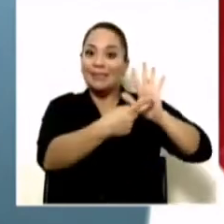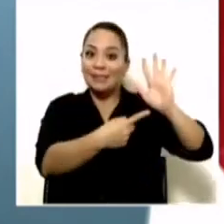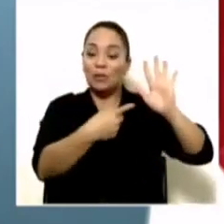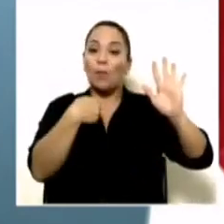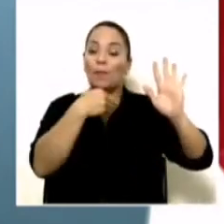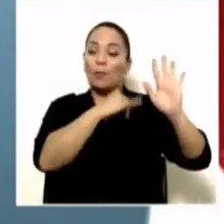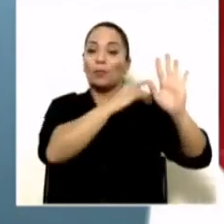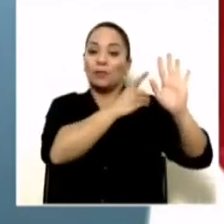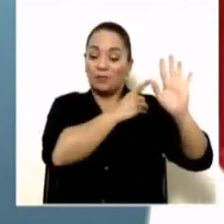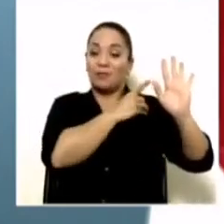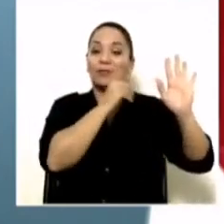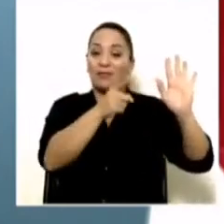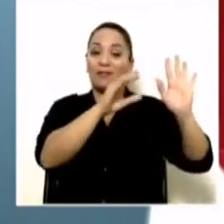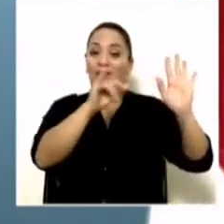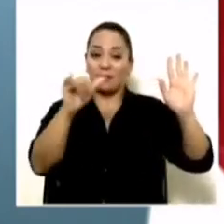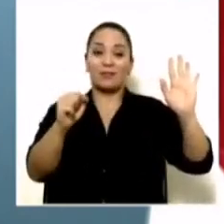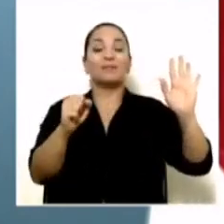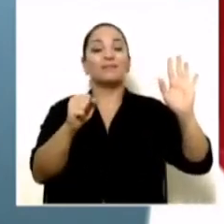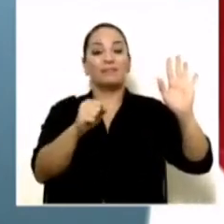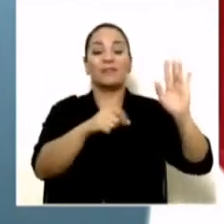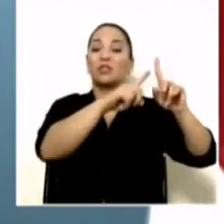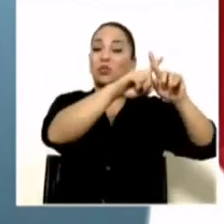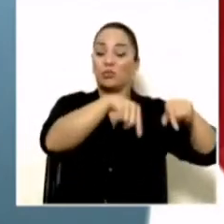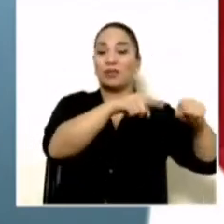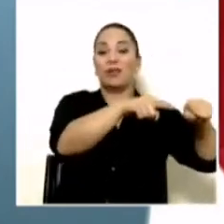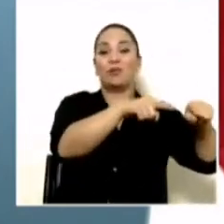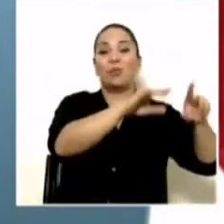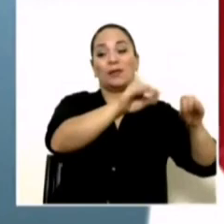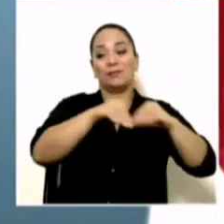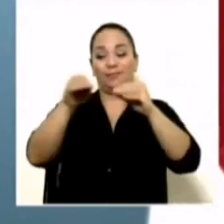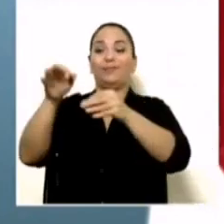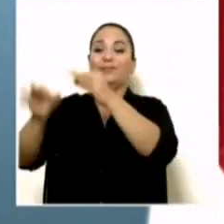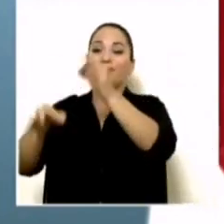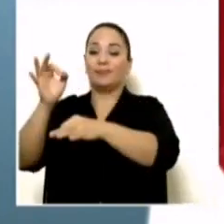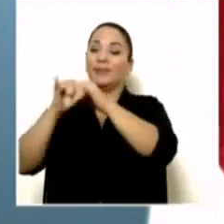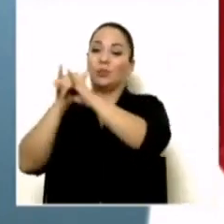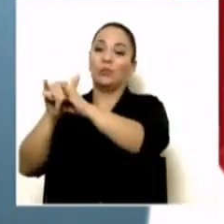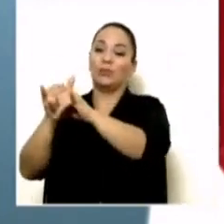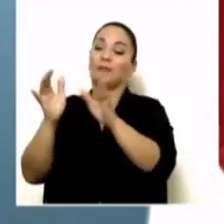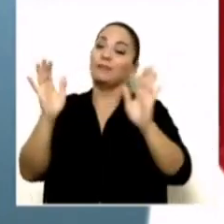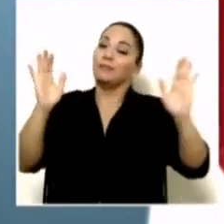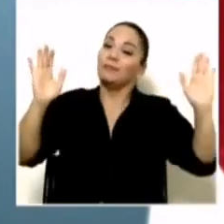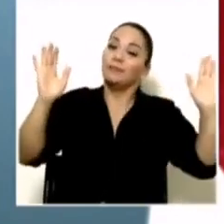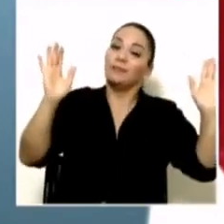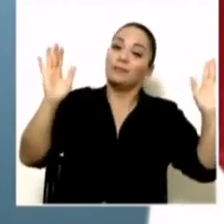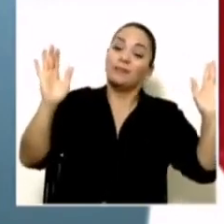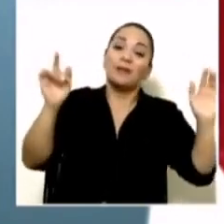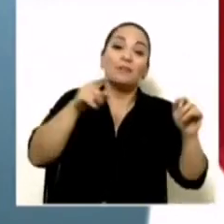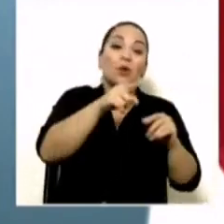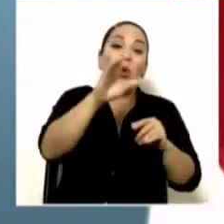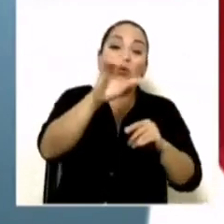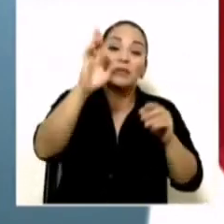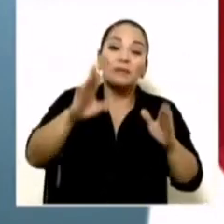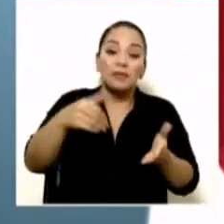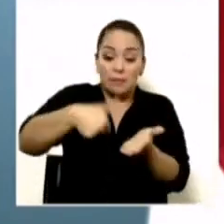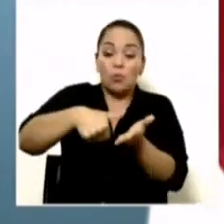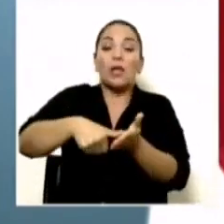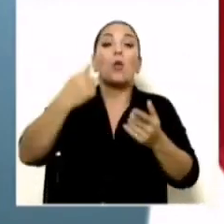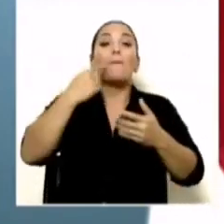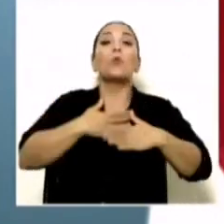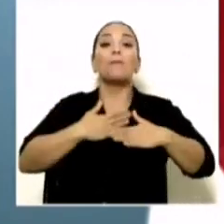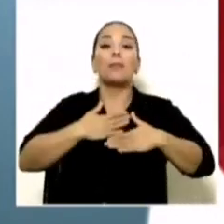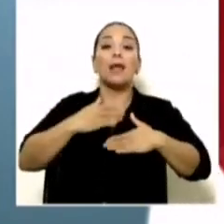y llevando denuncias penales. Pero a mí me eligieron los costarricenses para venir